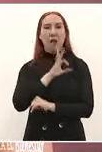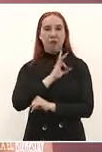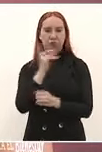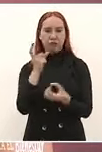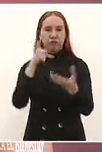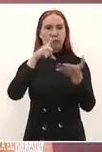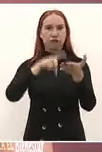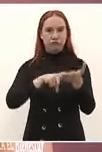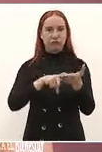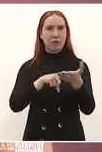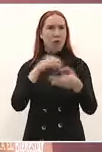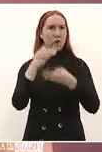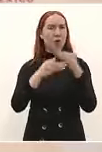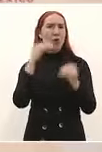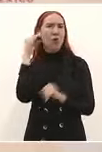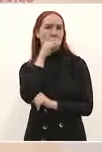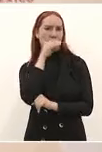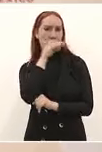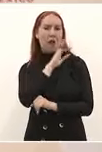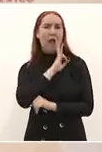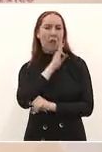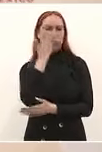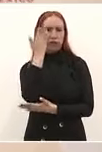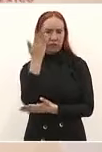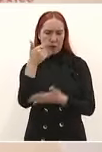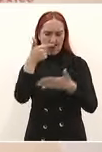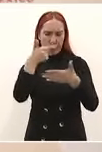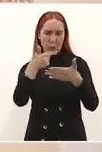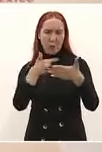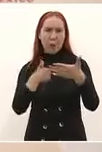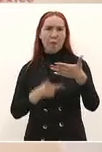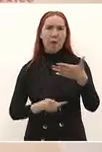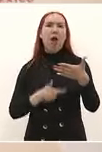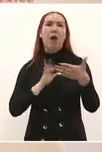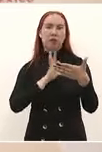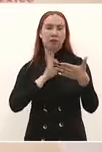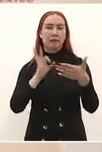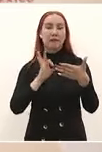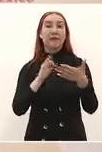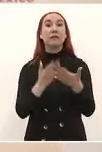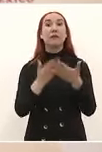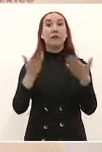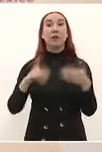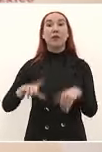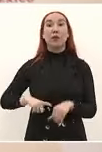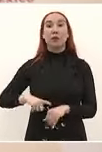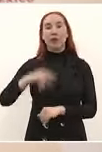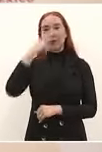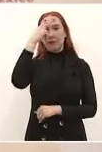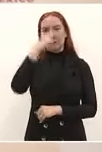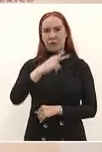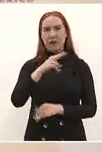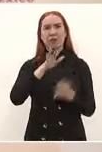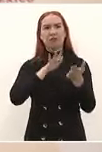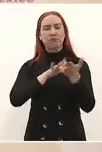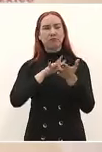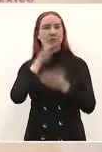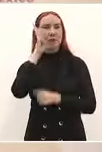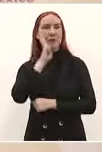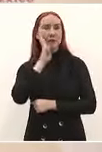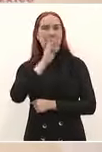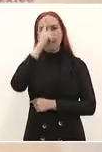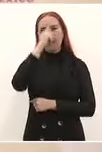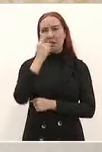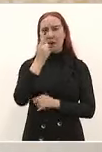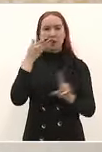completamente gratuitos es por todo esto que el día de hoy buscamos en el gobierno de México becar para transformar la vida de